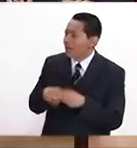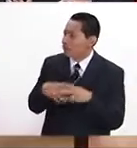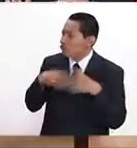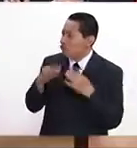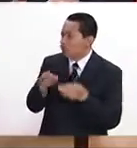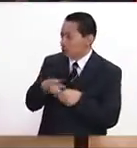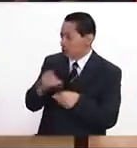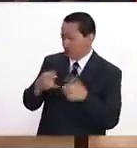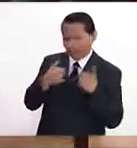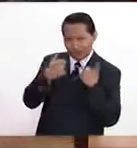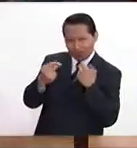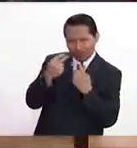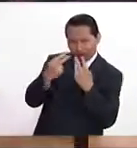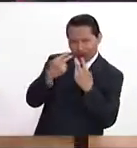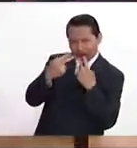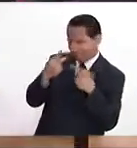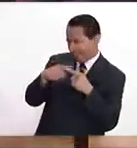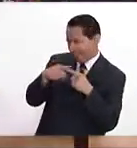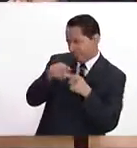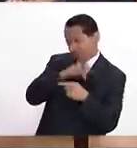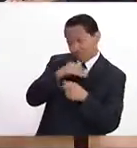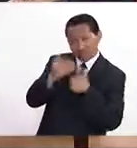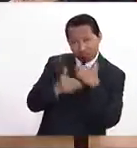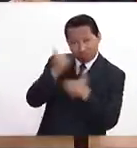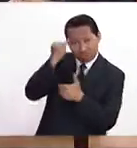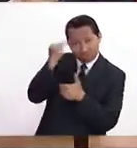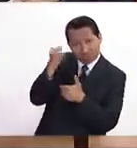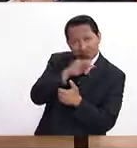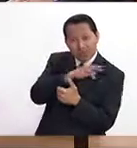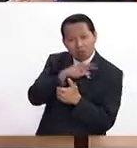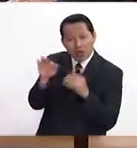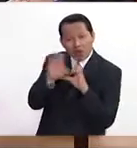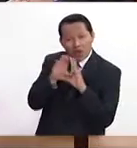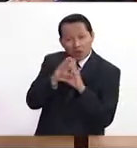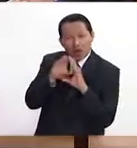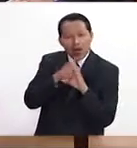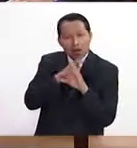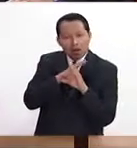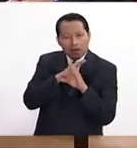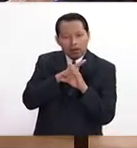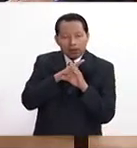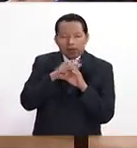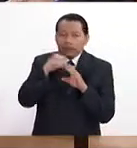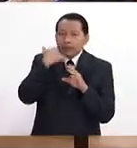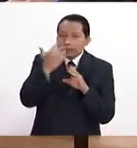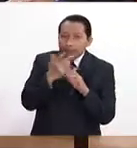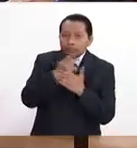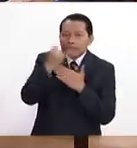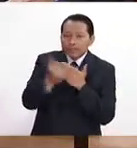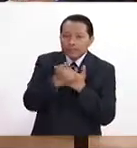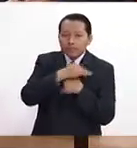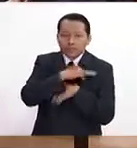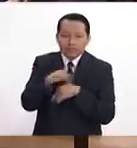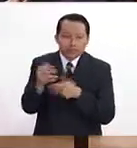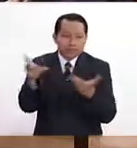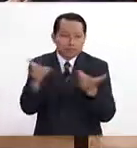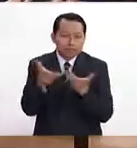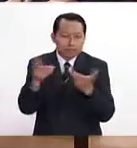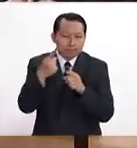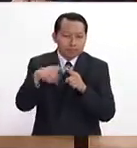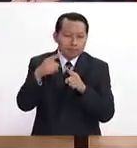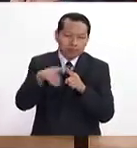para los jóvenes que nos están viendo y que están en proceso, en etapa de identidad o de buscar un proyecto pues emprendedor que